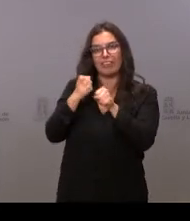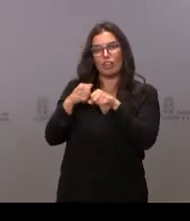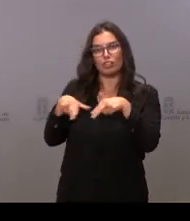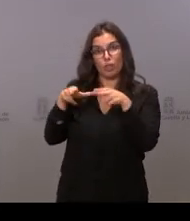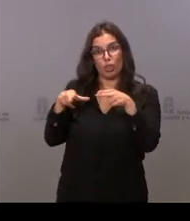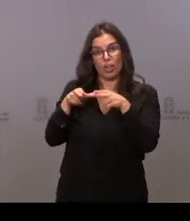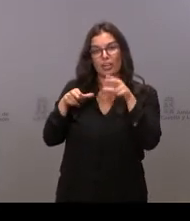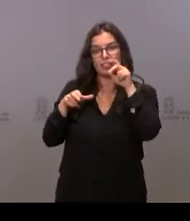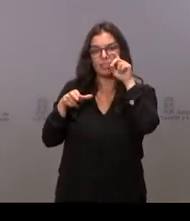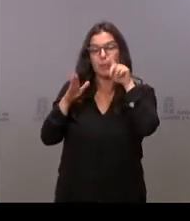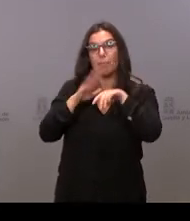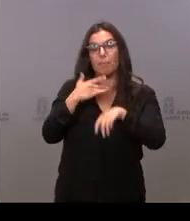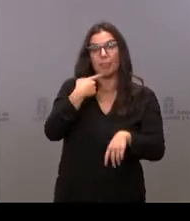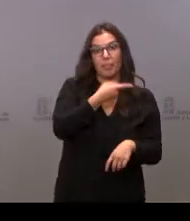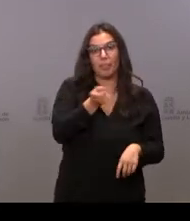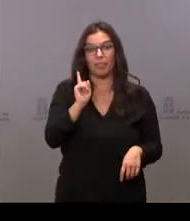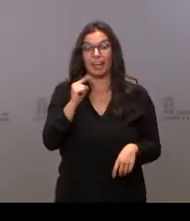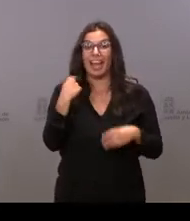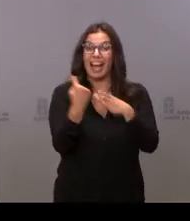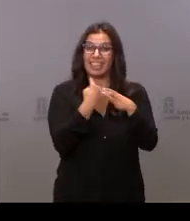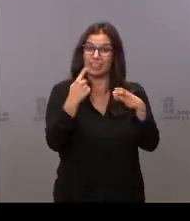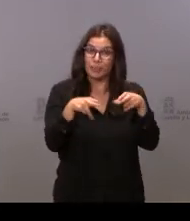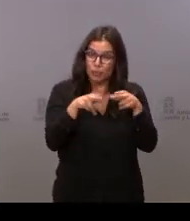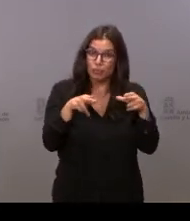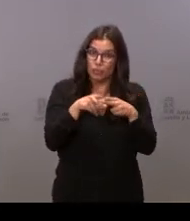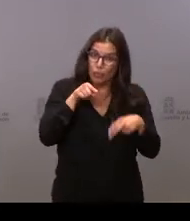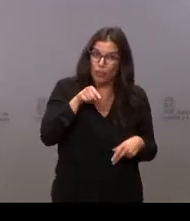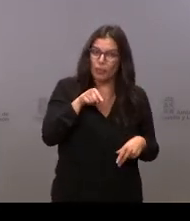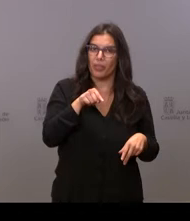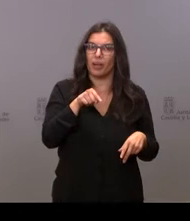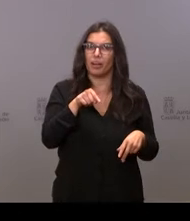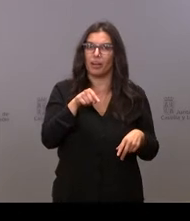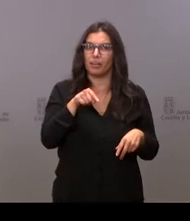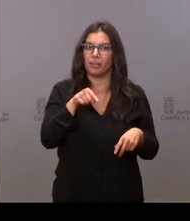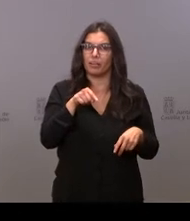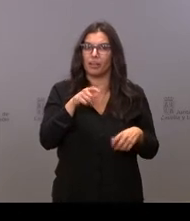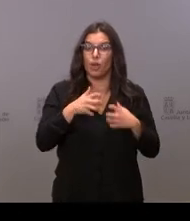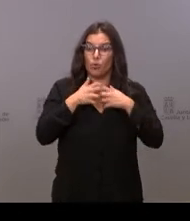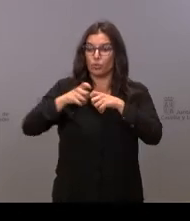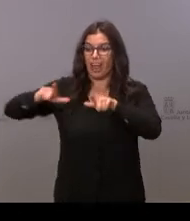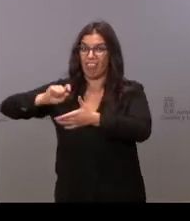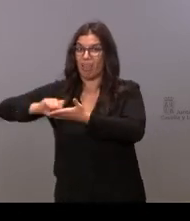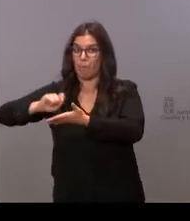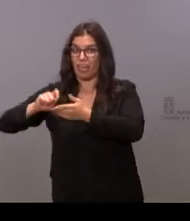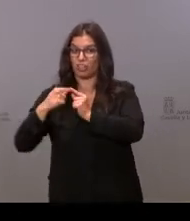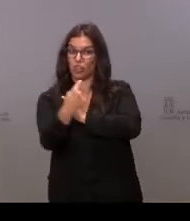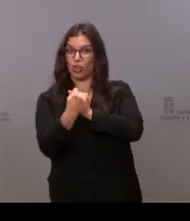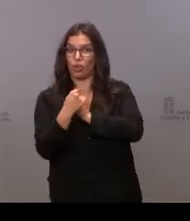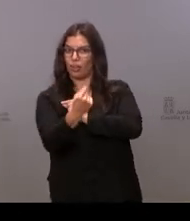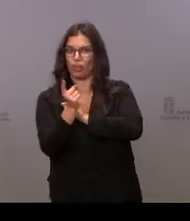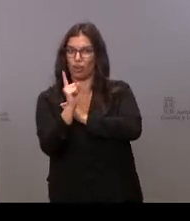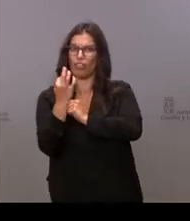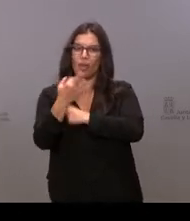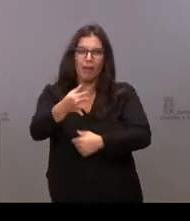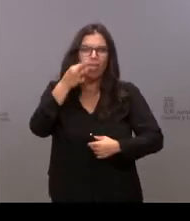para decirles que el aislamiento social no se combate desde los despachos, sino estando